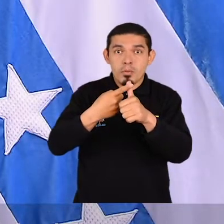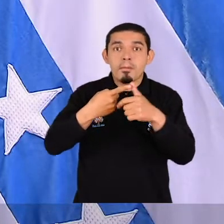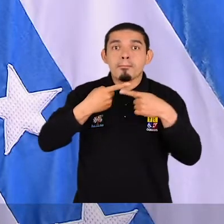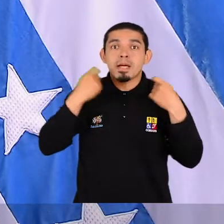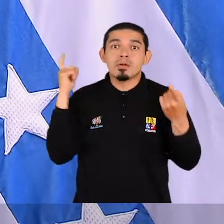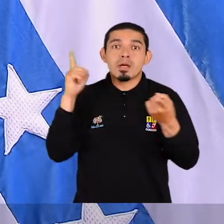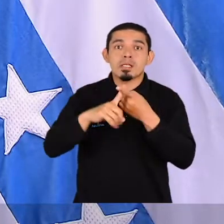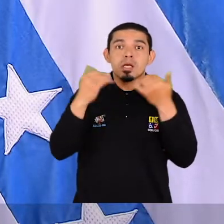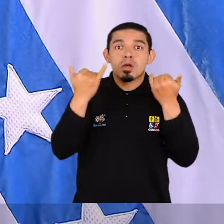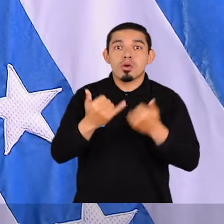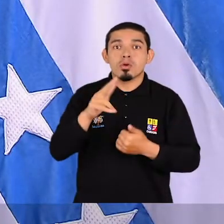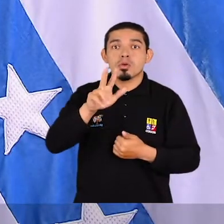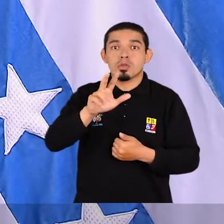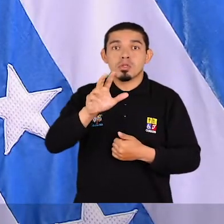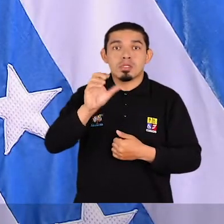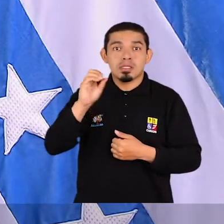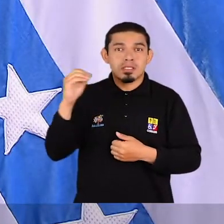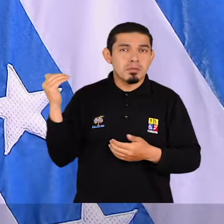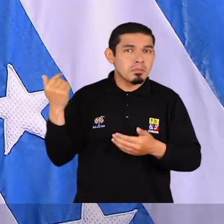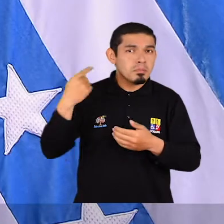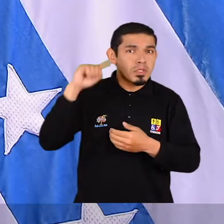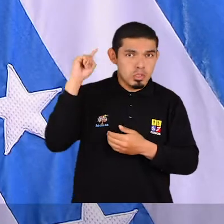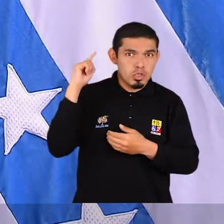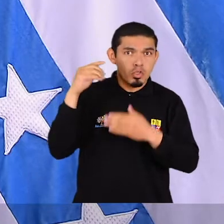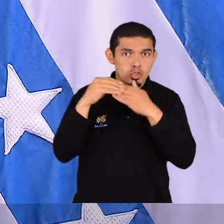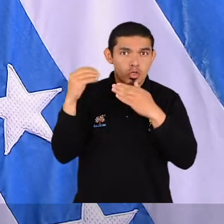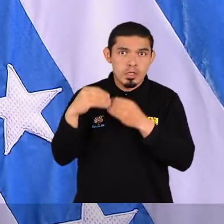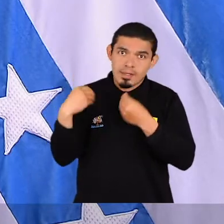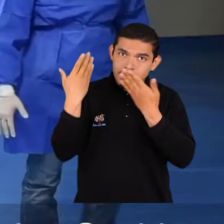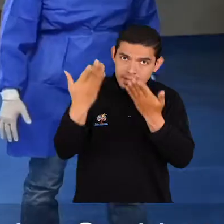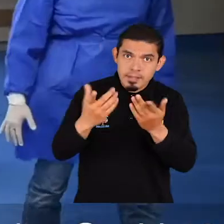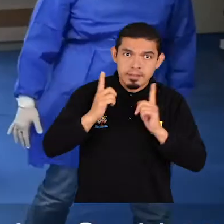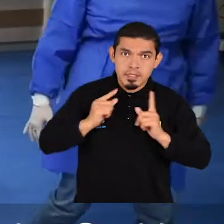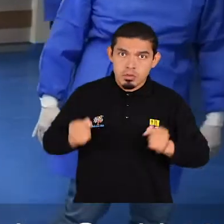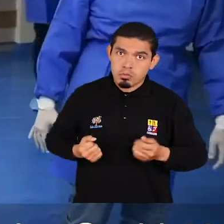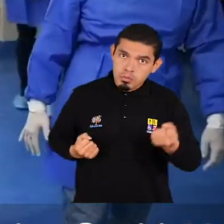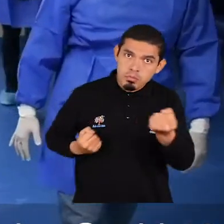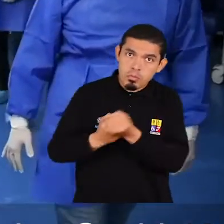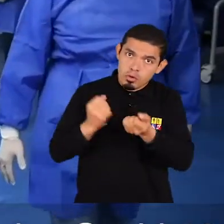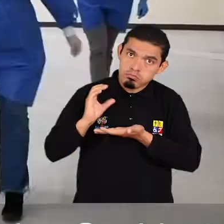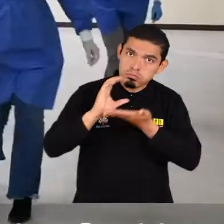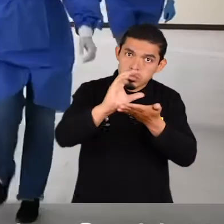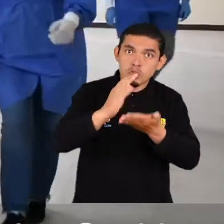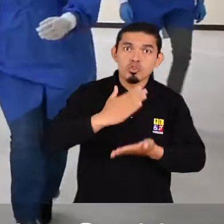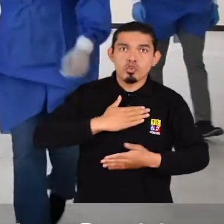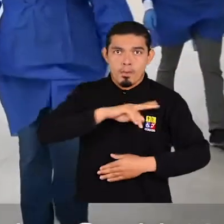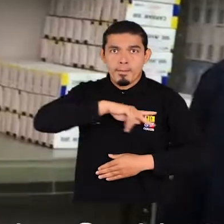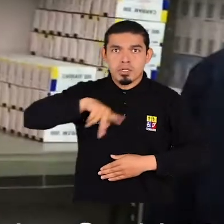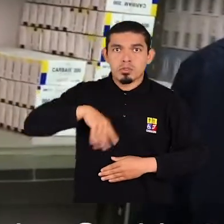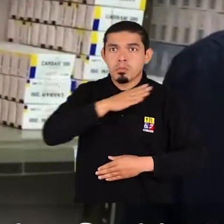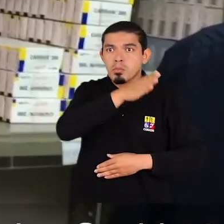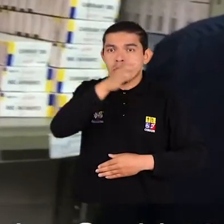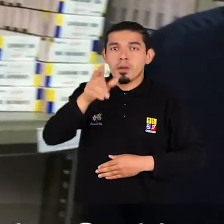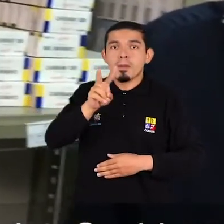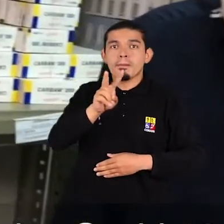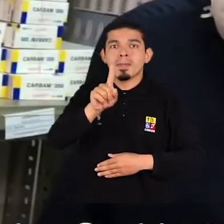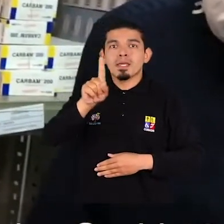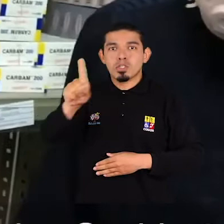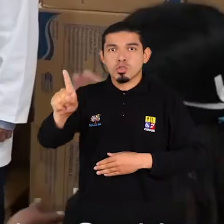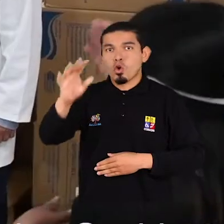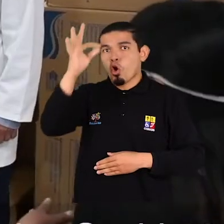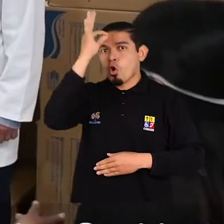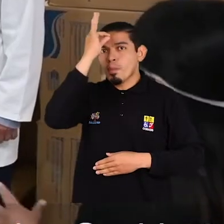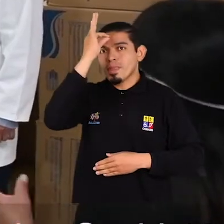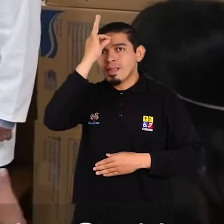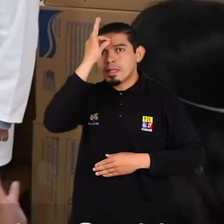hoy, se han destinado más de 300 millones de dólares al sistema de salud en crisis. Personalmente, he recorrido ya 21 hospitales COVID-19